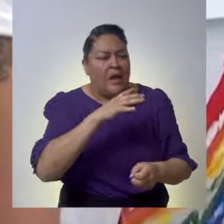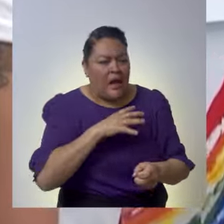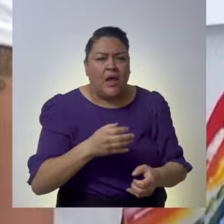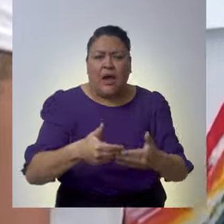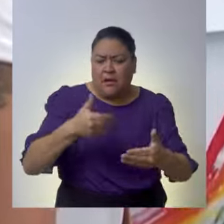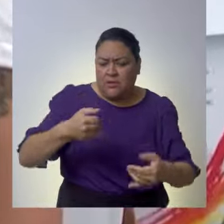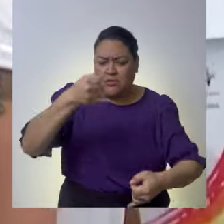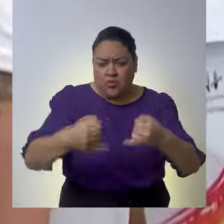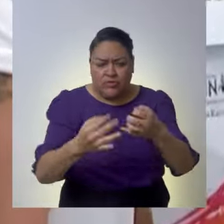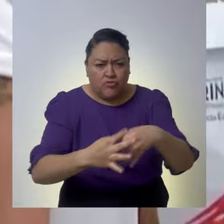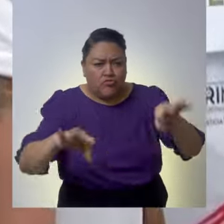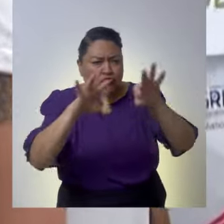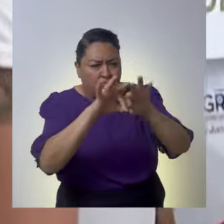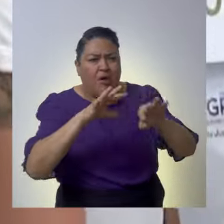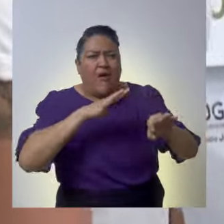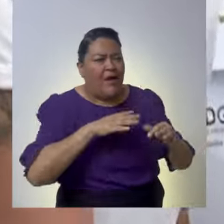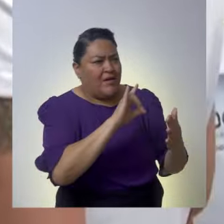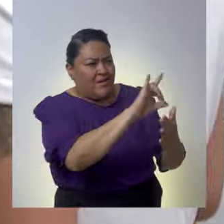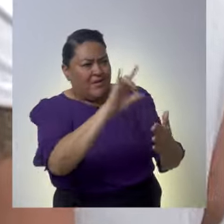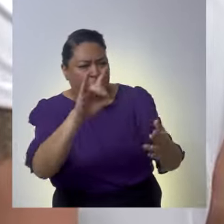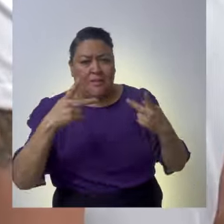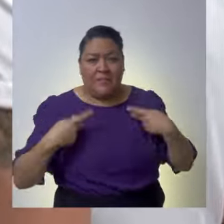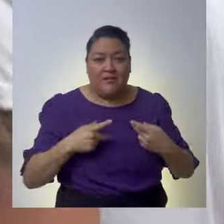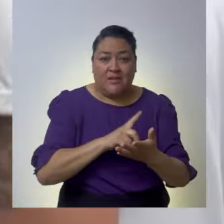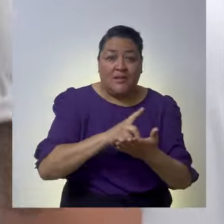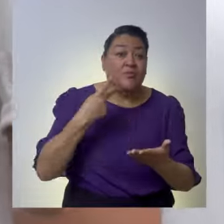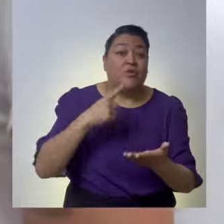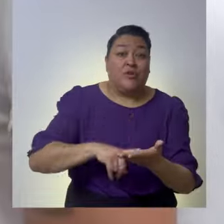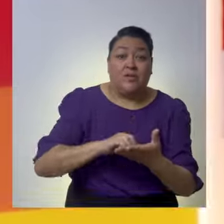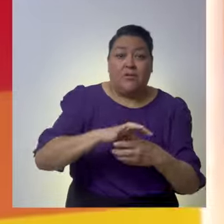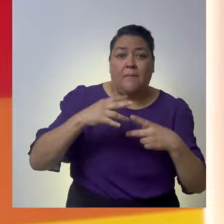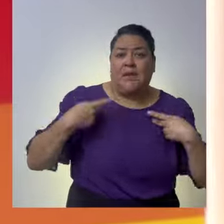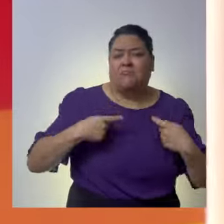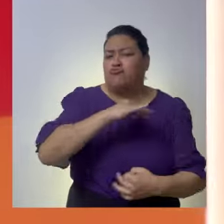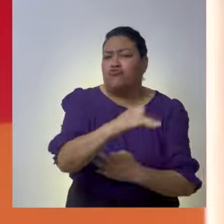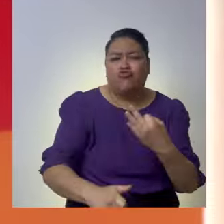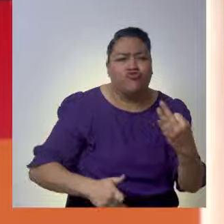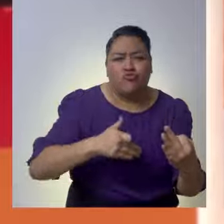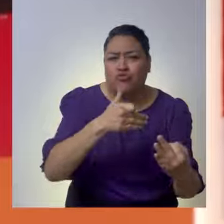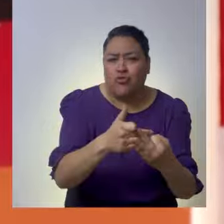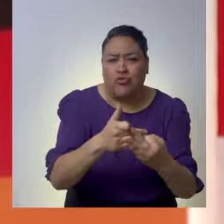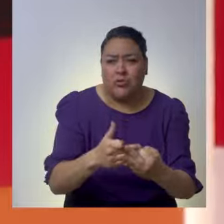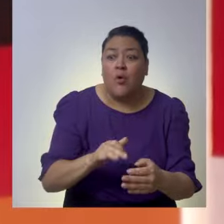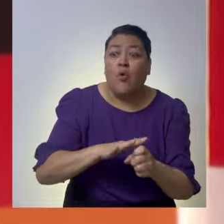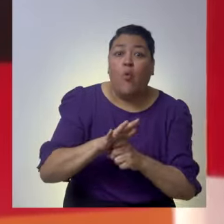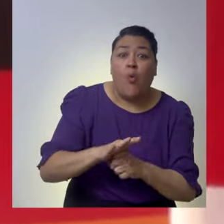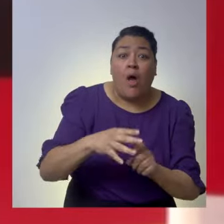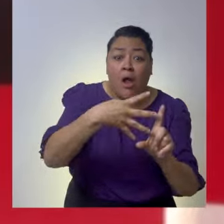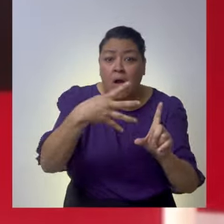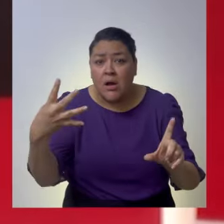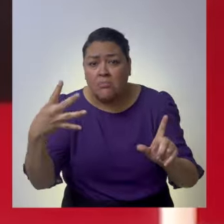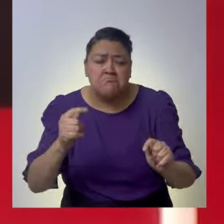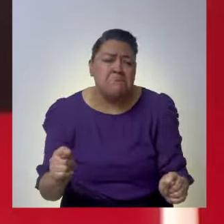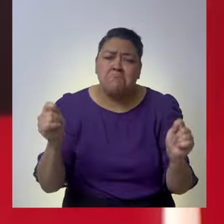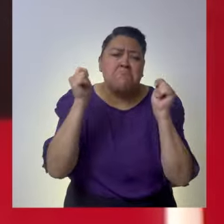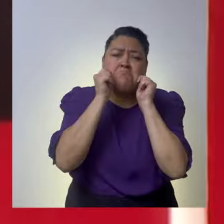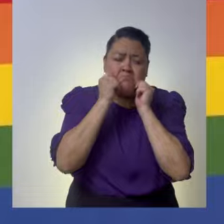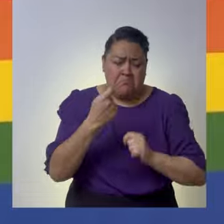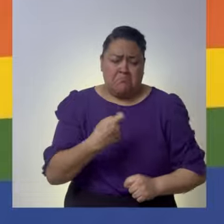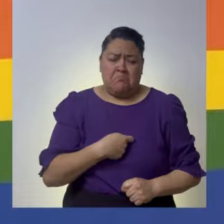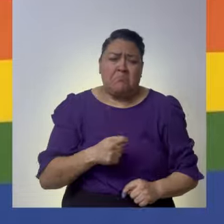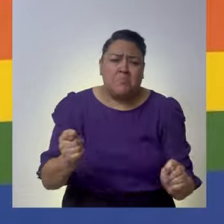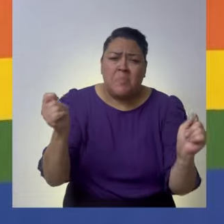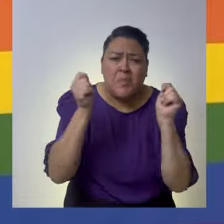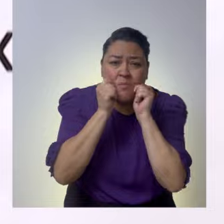enlistan y destacan las sentencias relevantes a favor de los derechos político-electorales de todas las personas, sin importar su orientación sexual